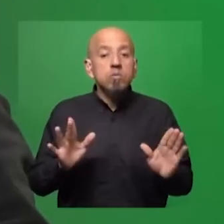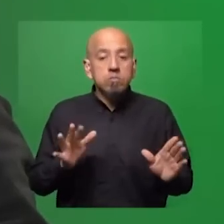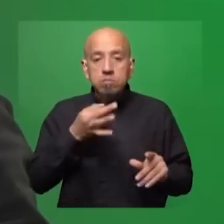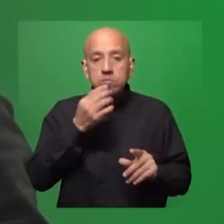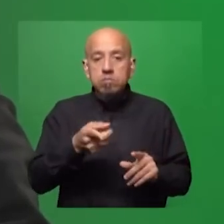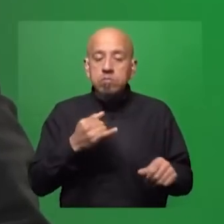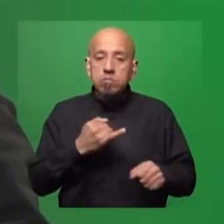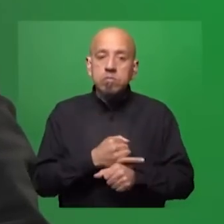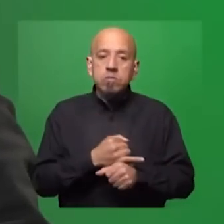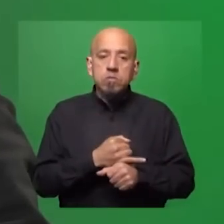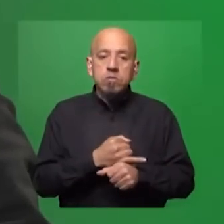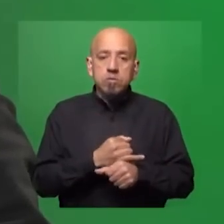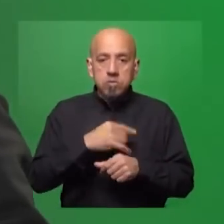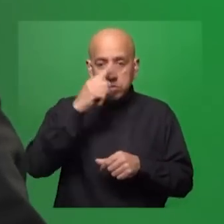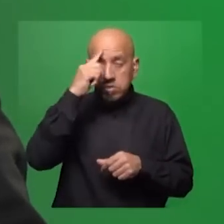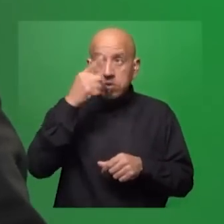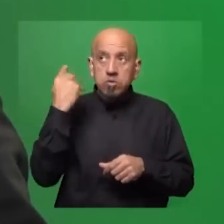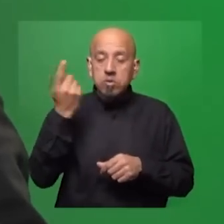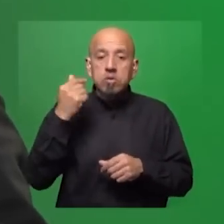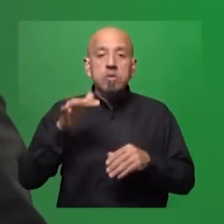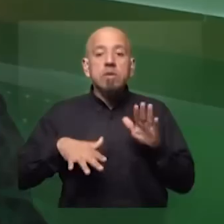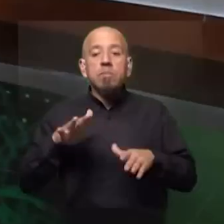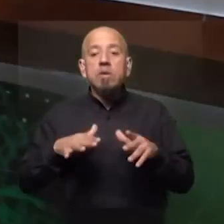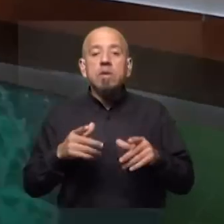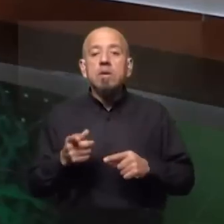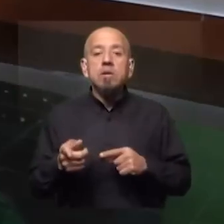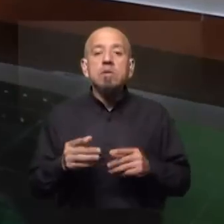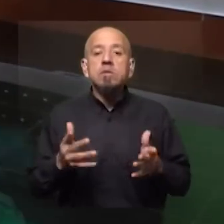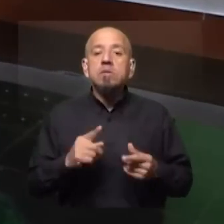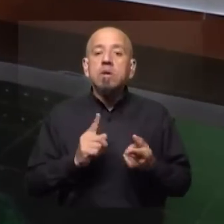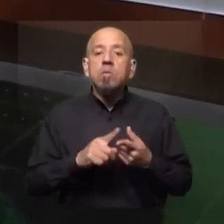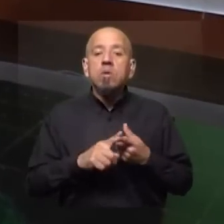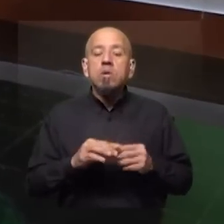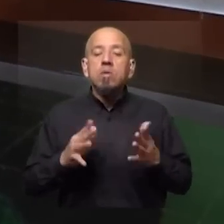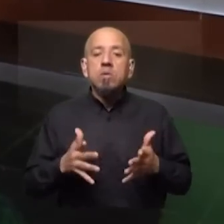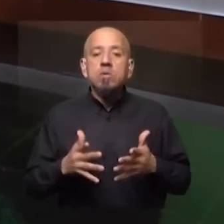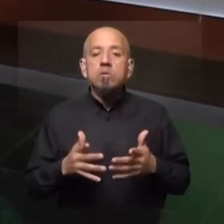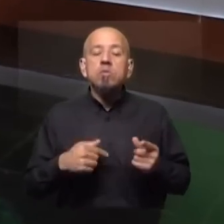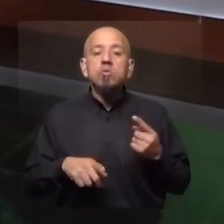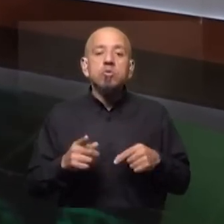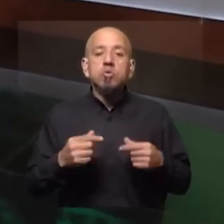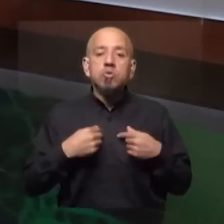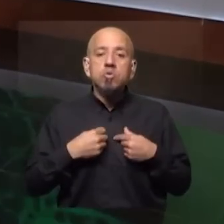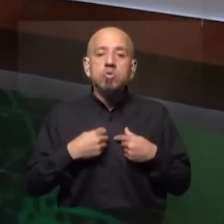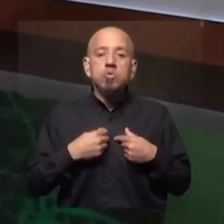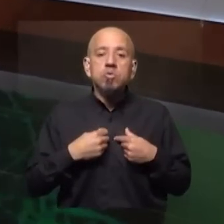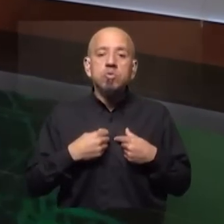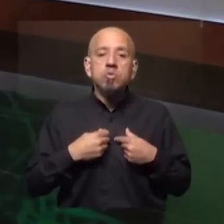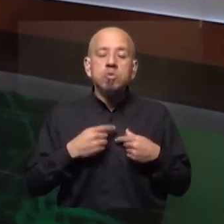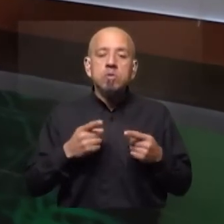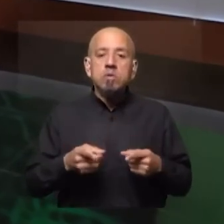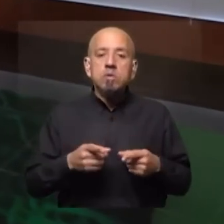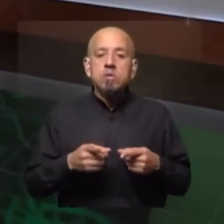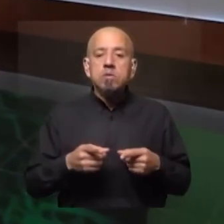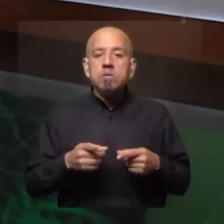negociar el comercio internacional, estoy diciendo que depende de qué acuerdos sean, con qué condiciones. Bueno, nosotros estamos mucho más atrapados en esa